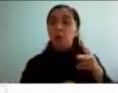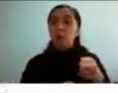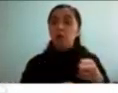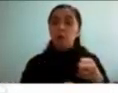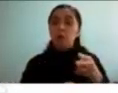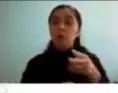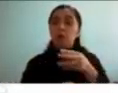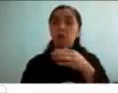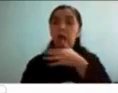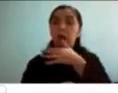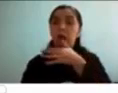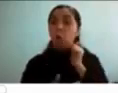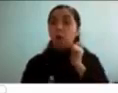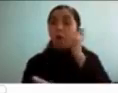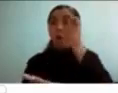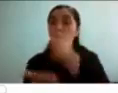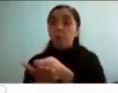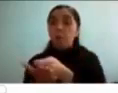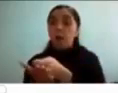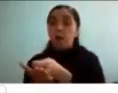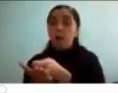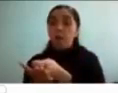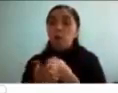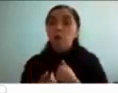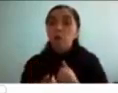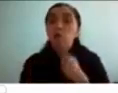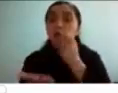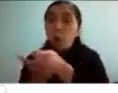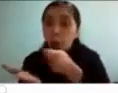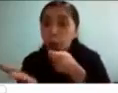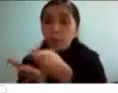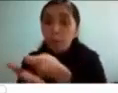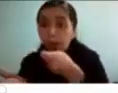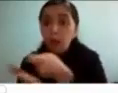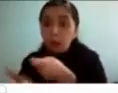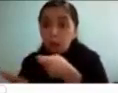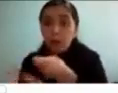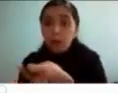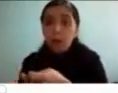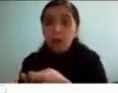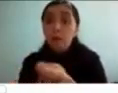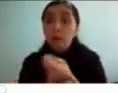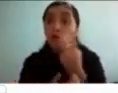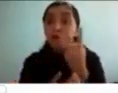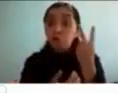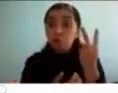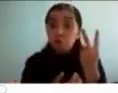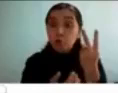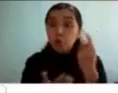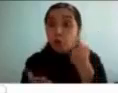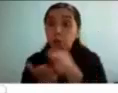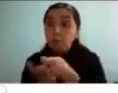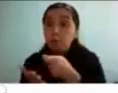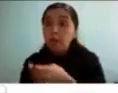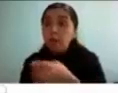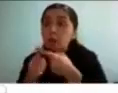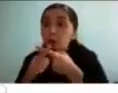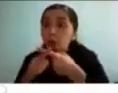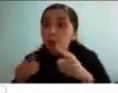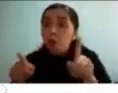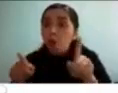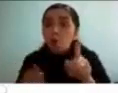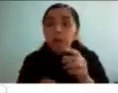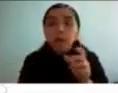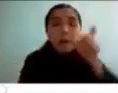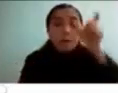porque no la había pagado y decía pero cómo si he pagado todos los meses y le había estado pagando dos meses el agua a alguien más porque había cometido un